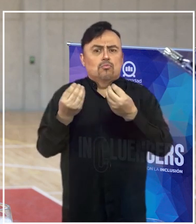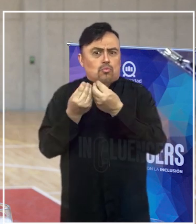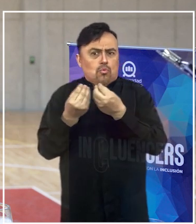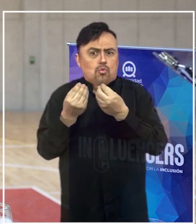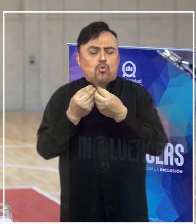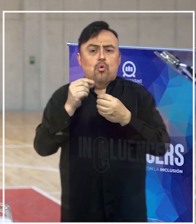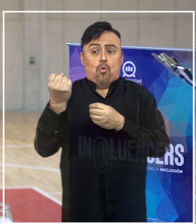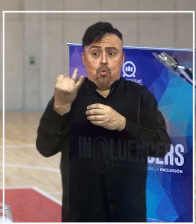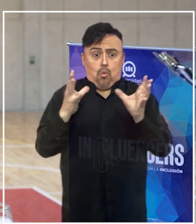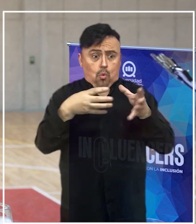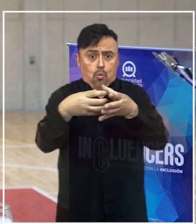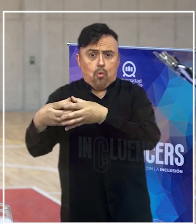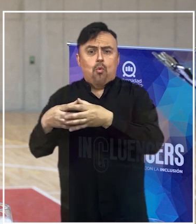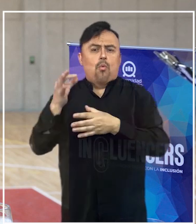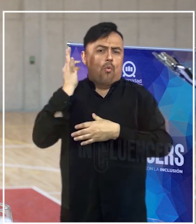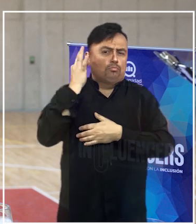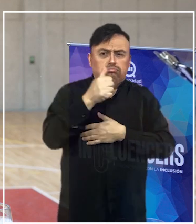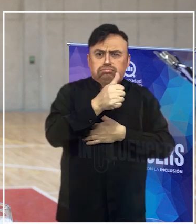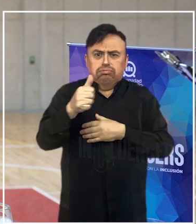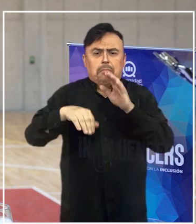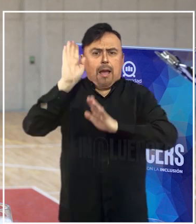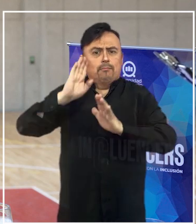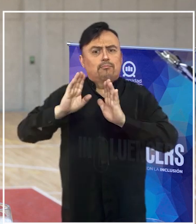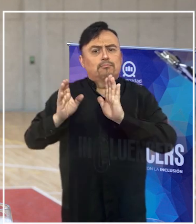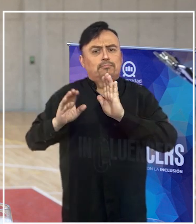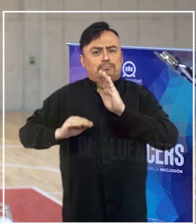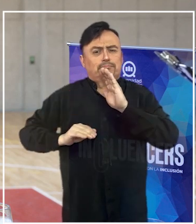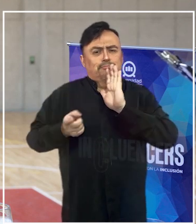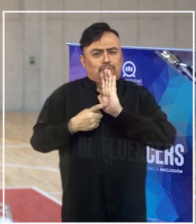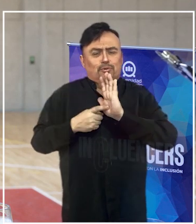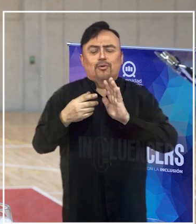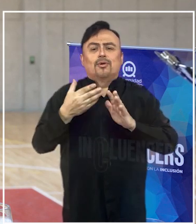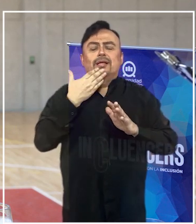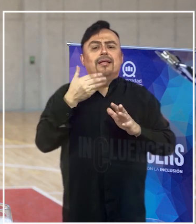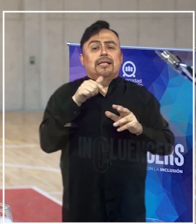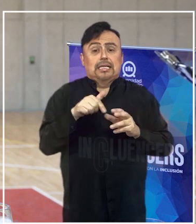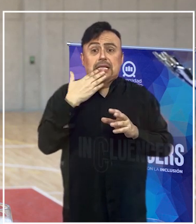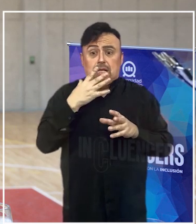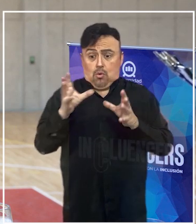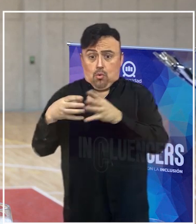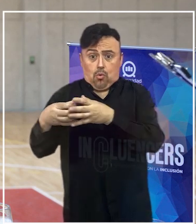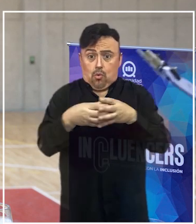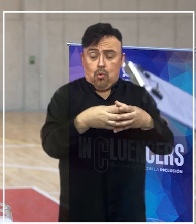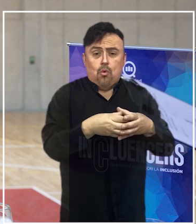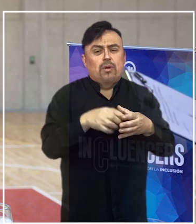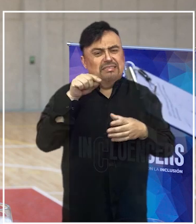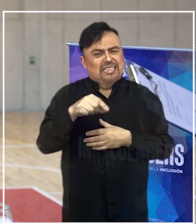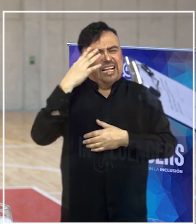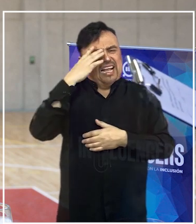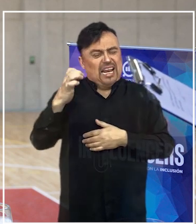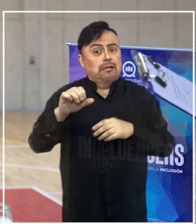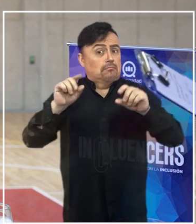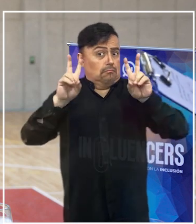de damas. Por ejemplo, en que muchas disciplinas también integran directamente a las niñas y creo que ese también